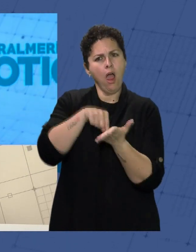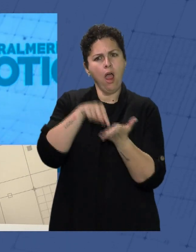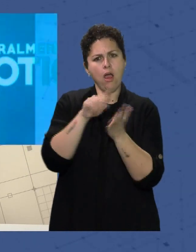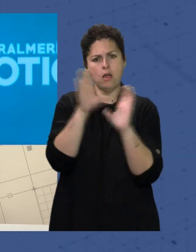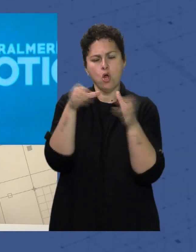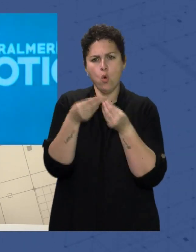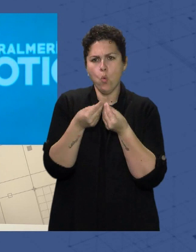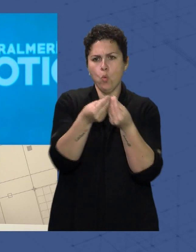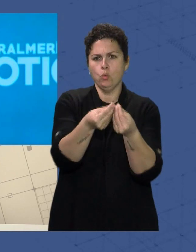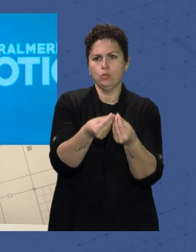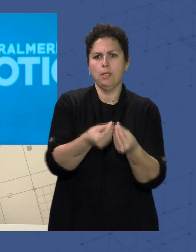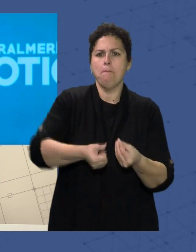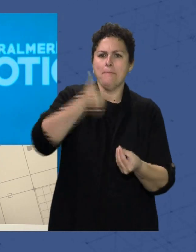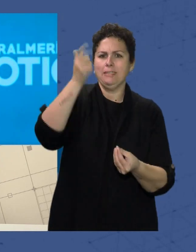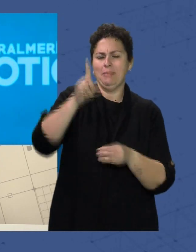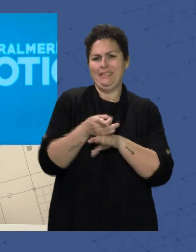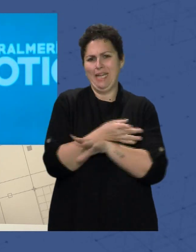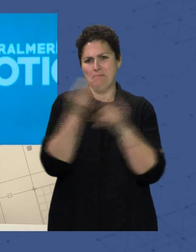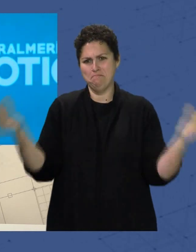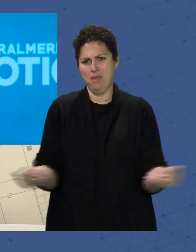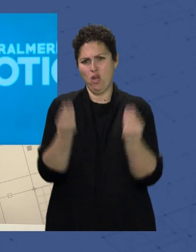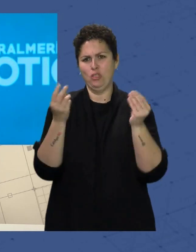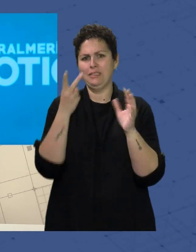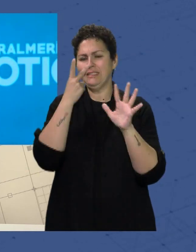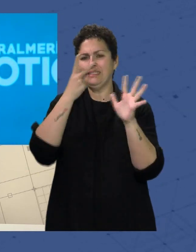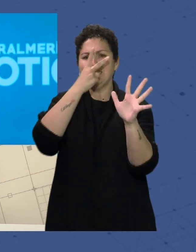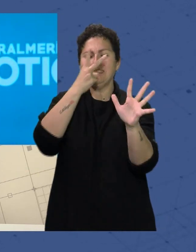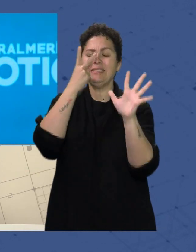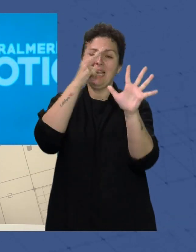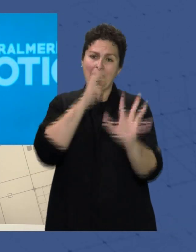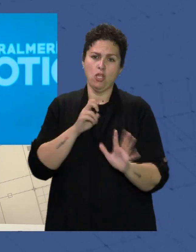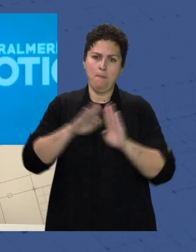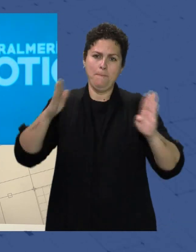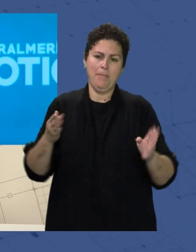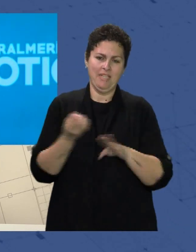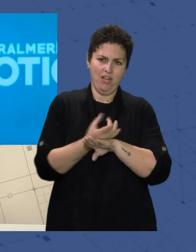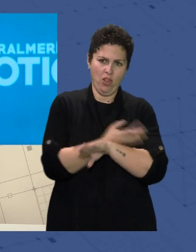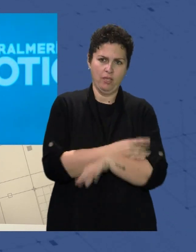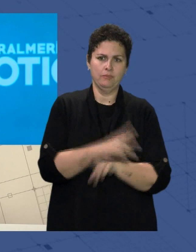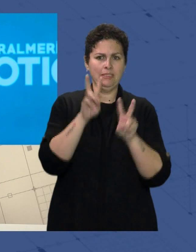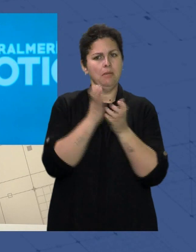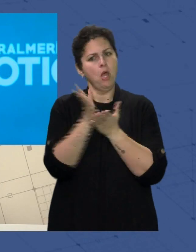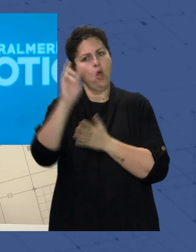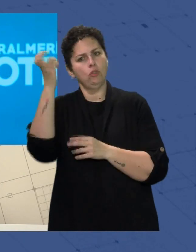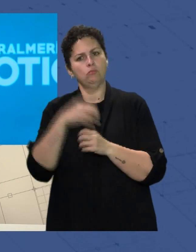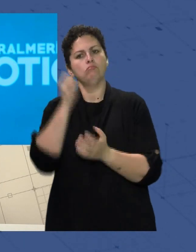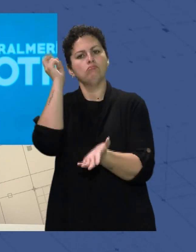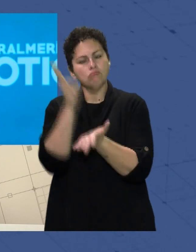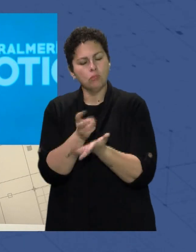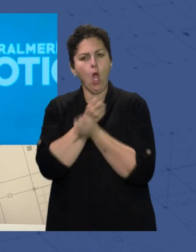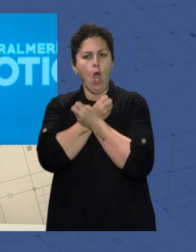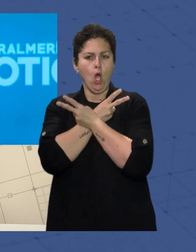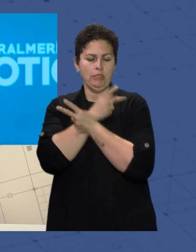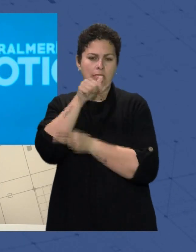Más y mejores trenes En el séptimo aniversario De la mesa Del ferrocarril Y otro tema De nuevo Los hosteleros De Almería